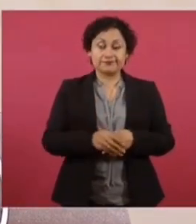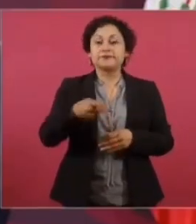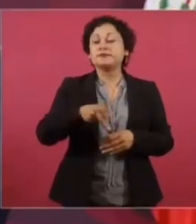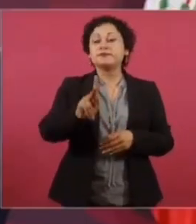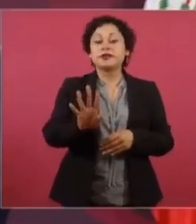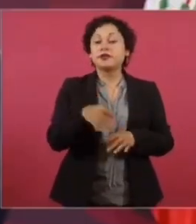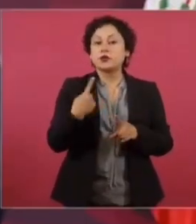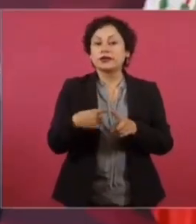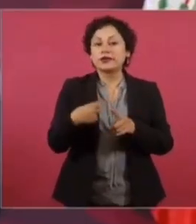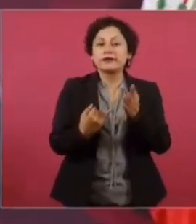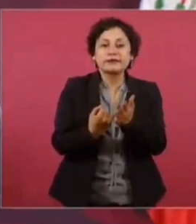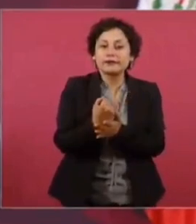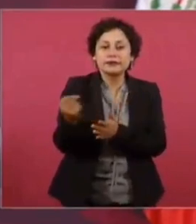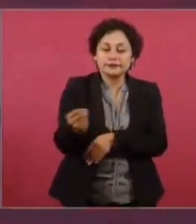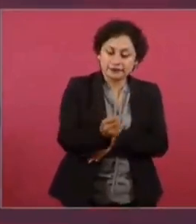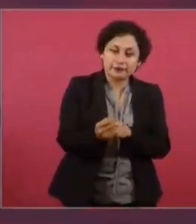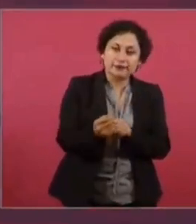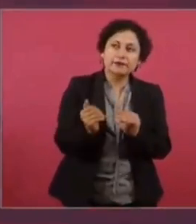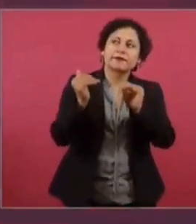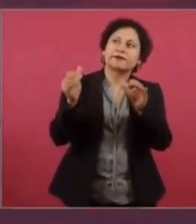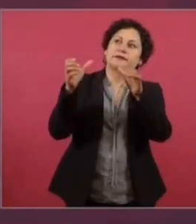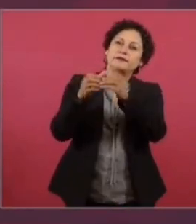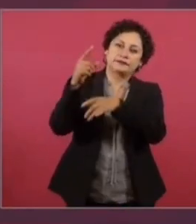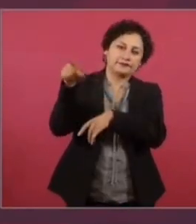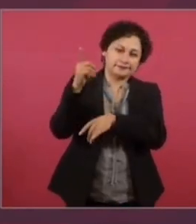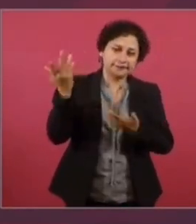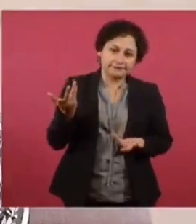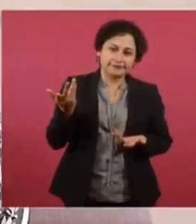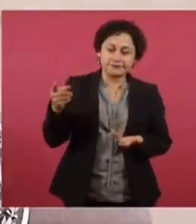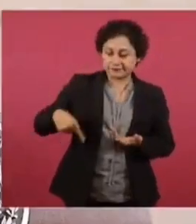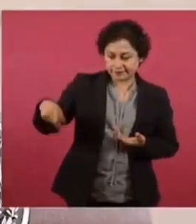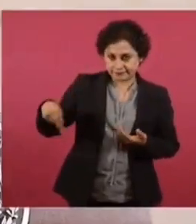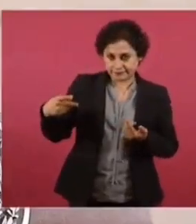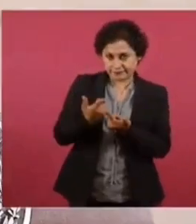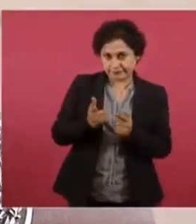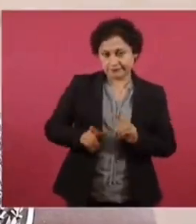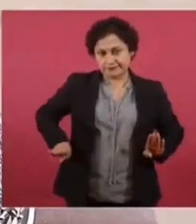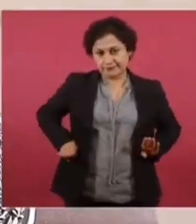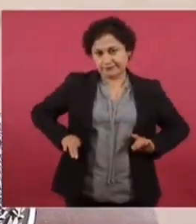¿Quiénes deciden? Pues hacia arriba. O me refiero a los del bloque conservador.